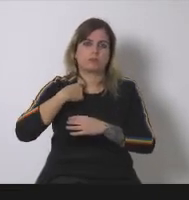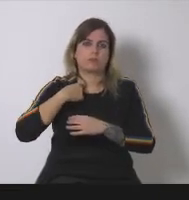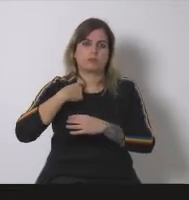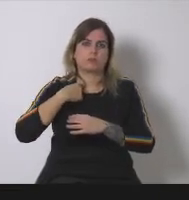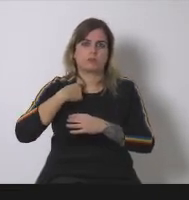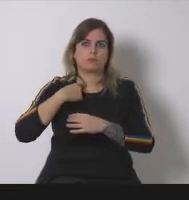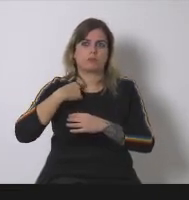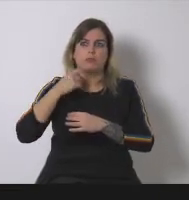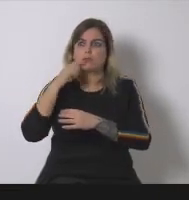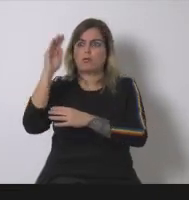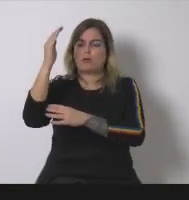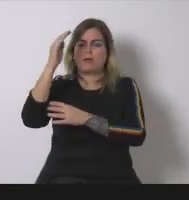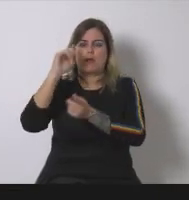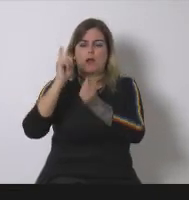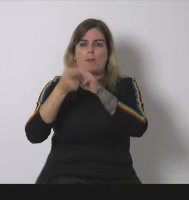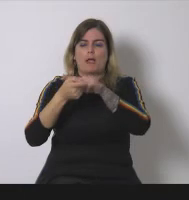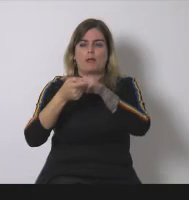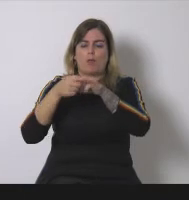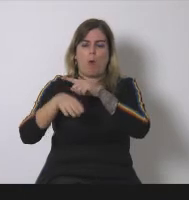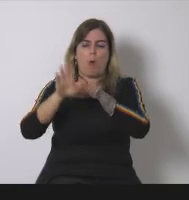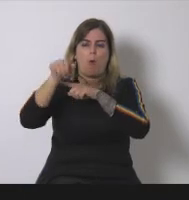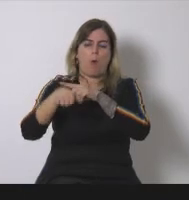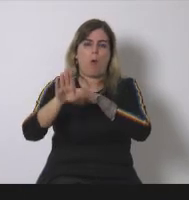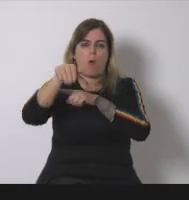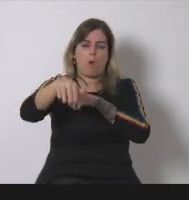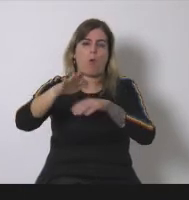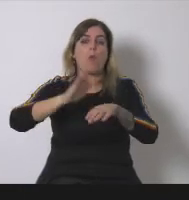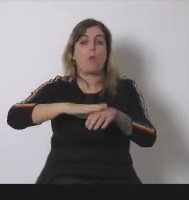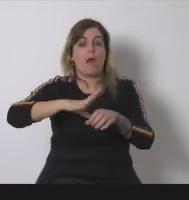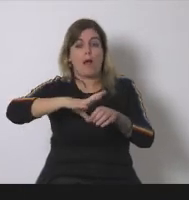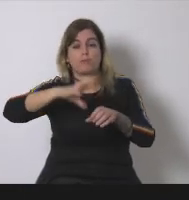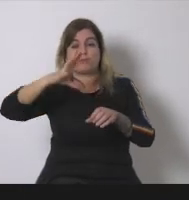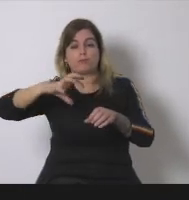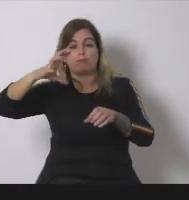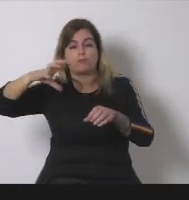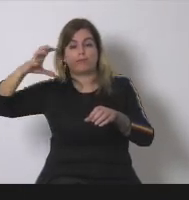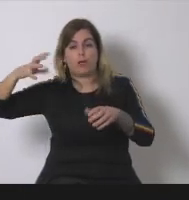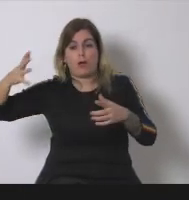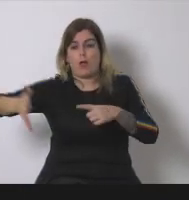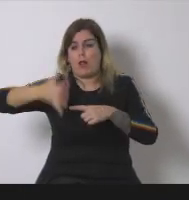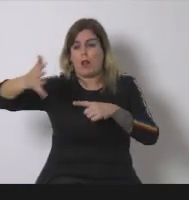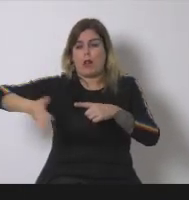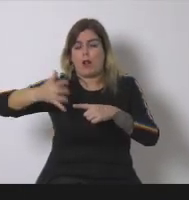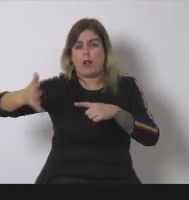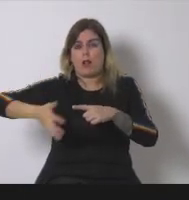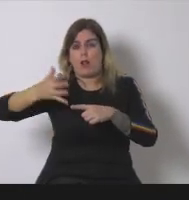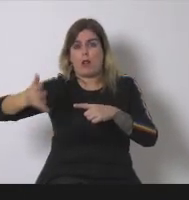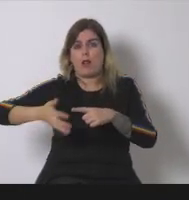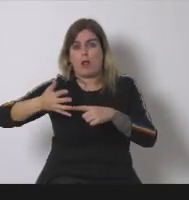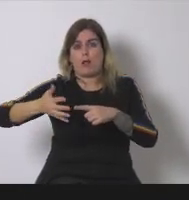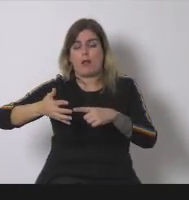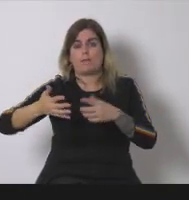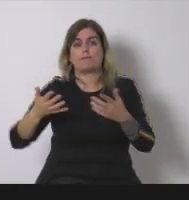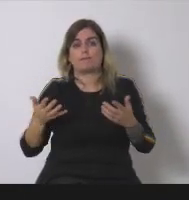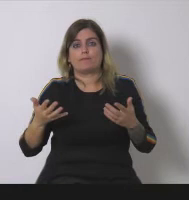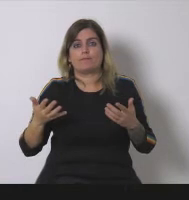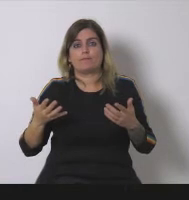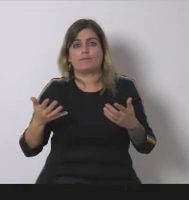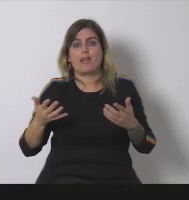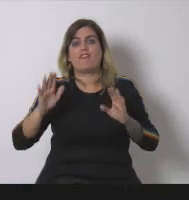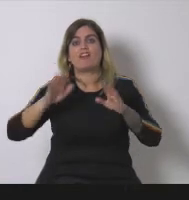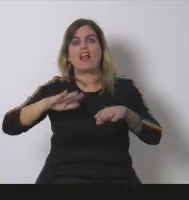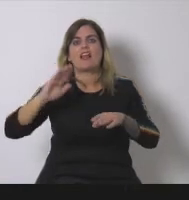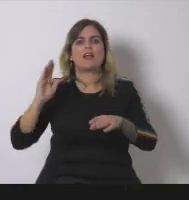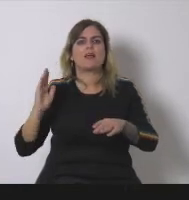como las que estamos teniendo en últimas décadas el mayor impacto probablemente sería en el sector agrícola